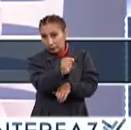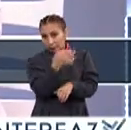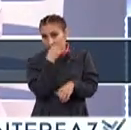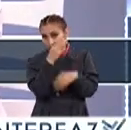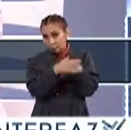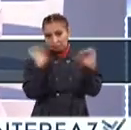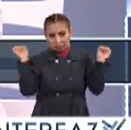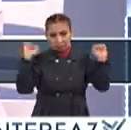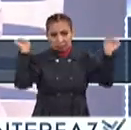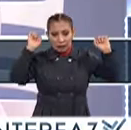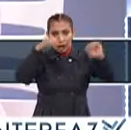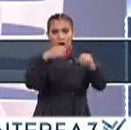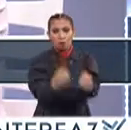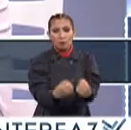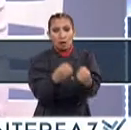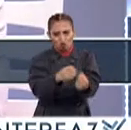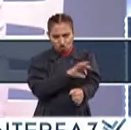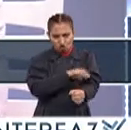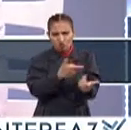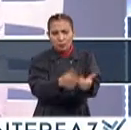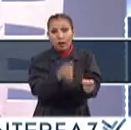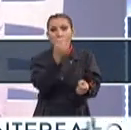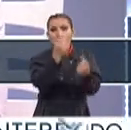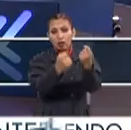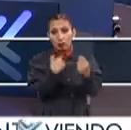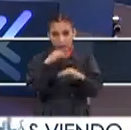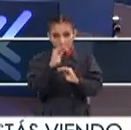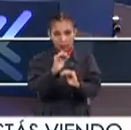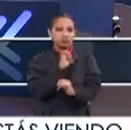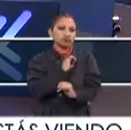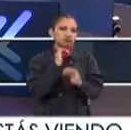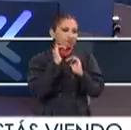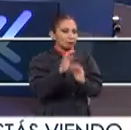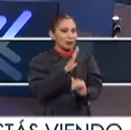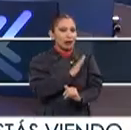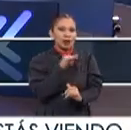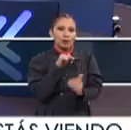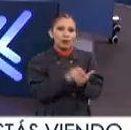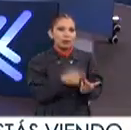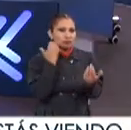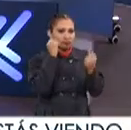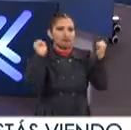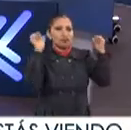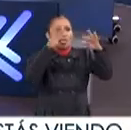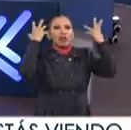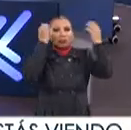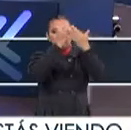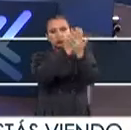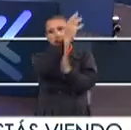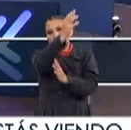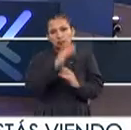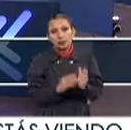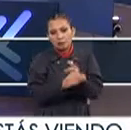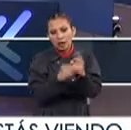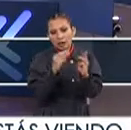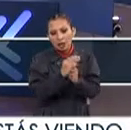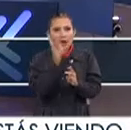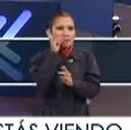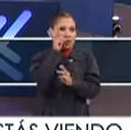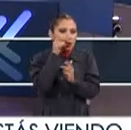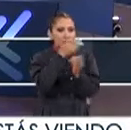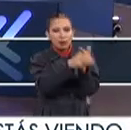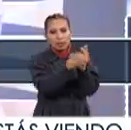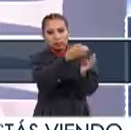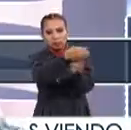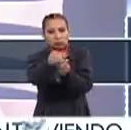córran Hay poquitos lugares Pero todavía se puede Si hay cupo limitado Si hay cupo limitado Porque imagínate Si no lo que ocurre Por material Copas, vino y demás